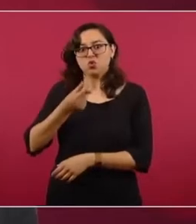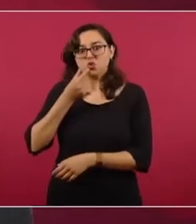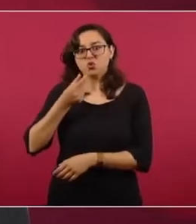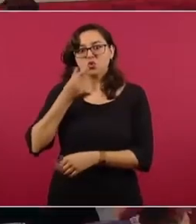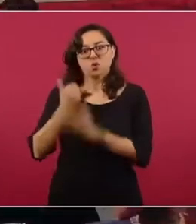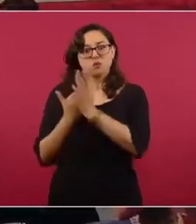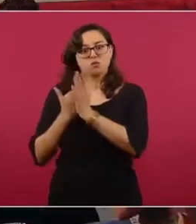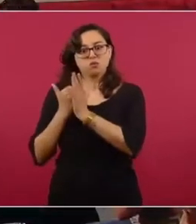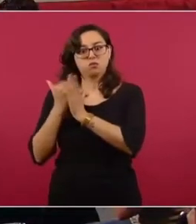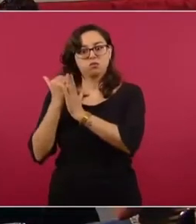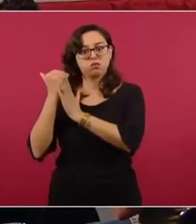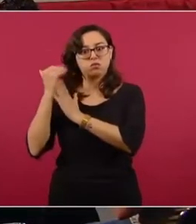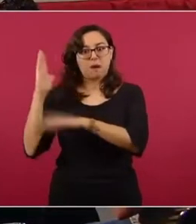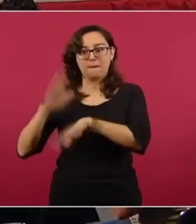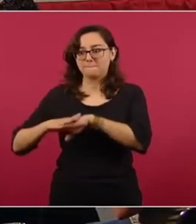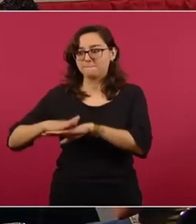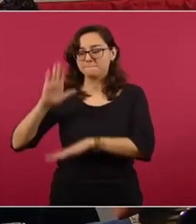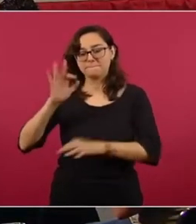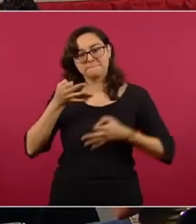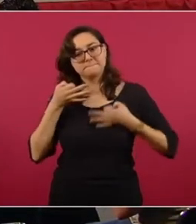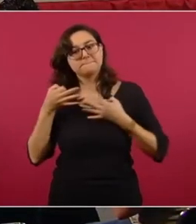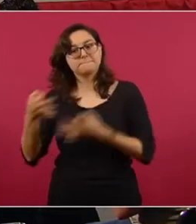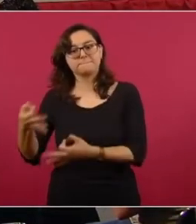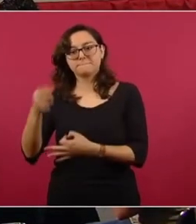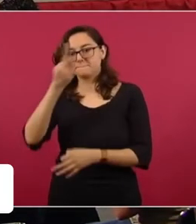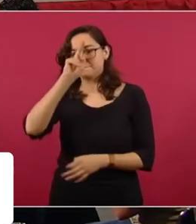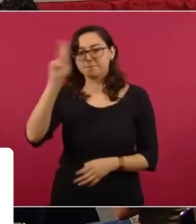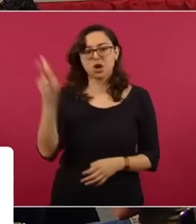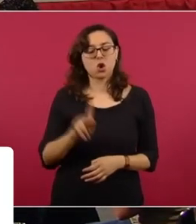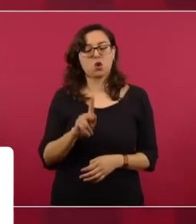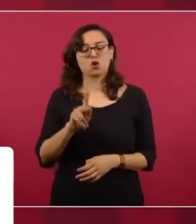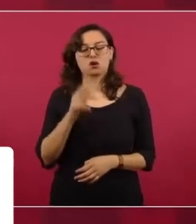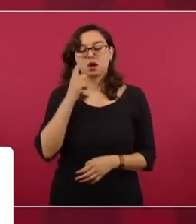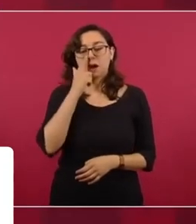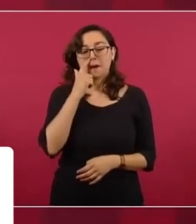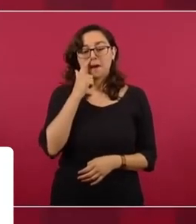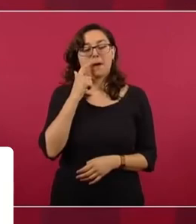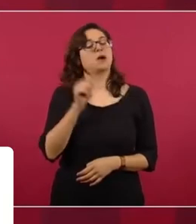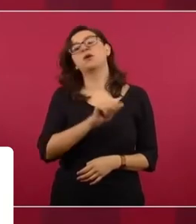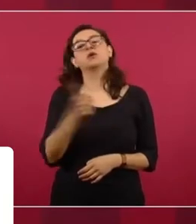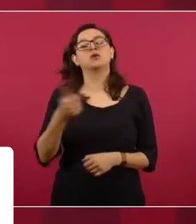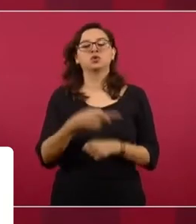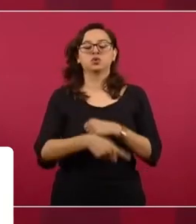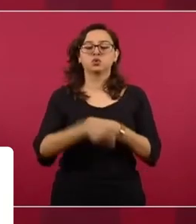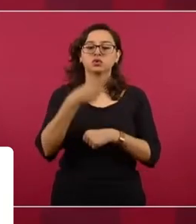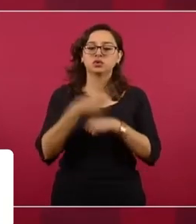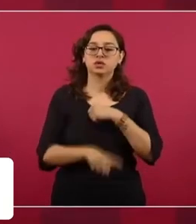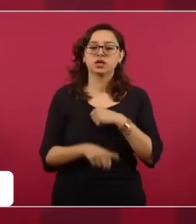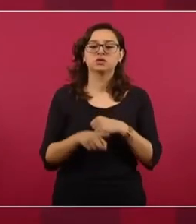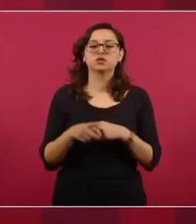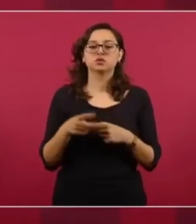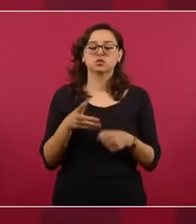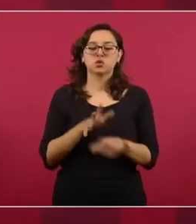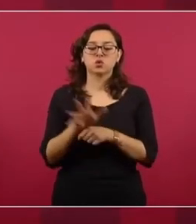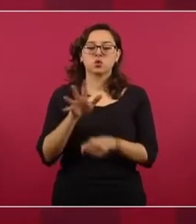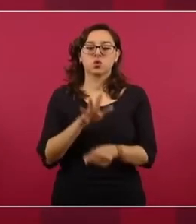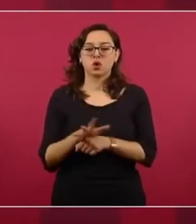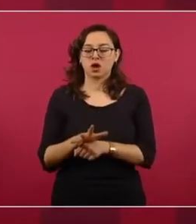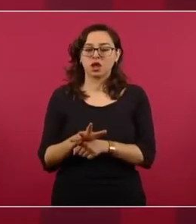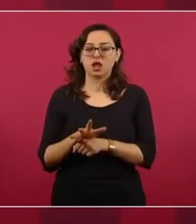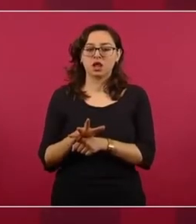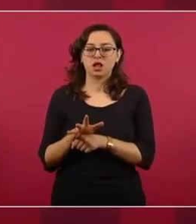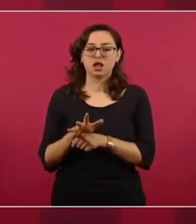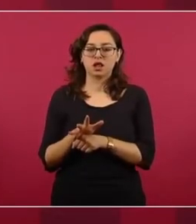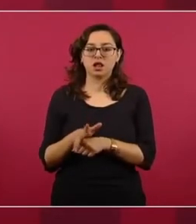Pero además hay otros daños que no tienen que ver sólo con el tabaco, sino con